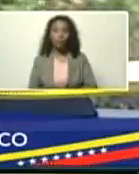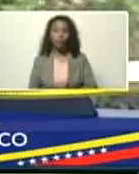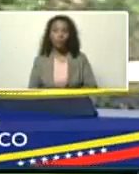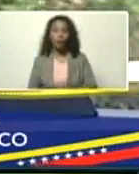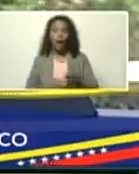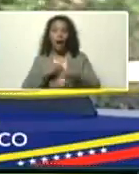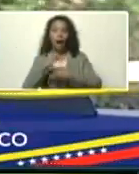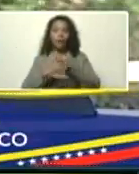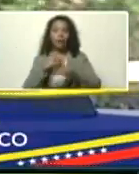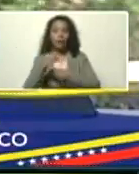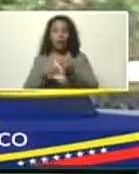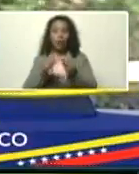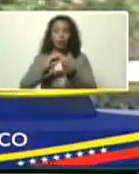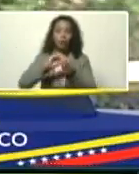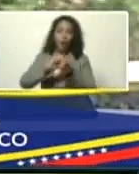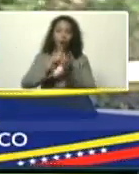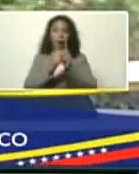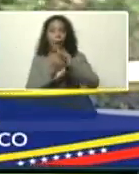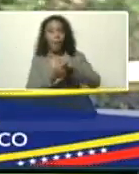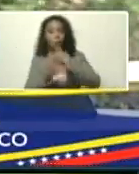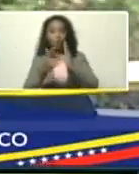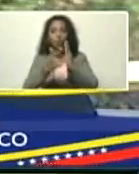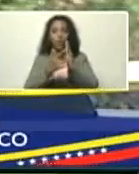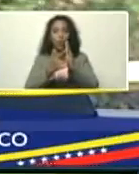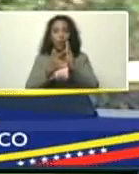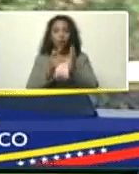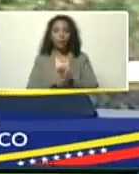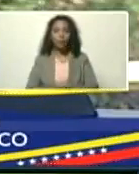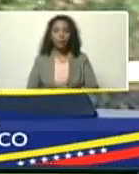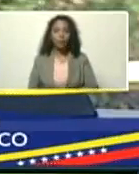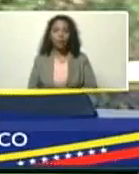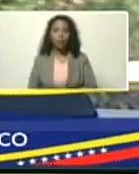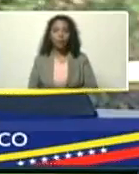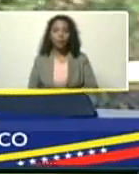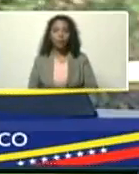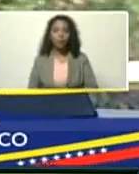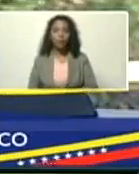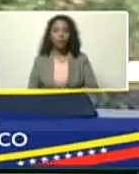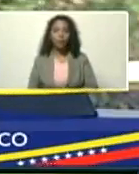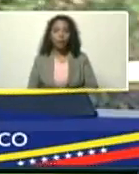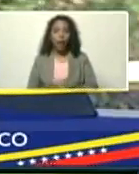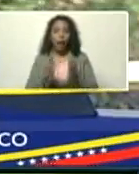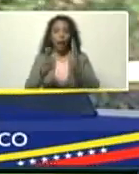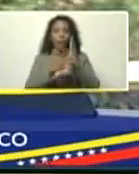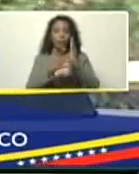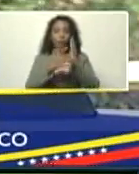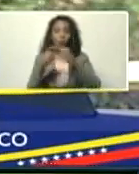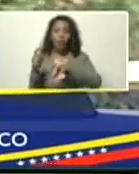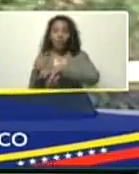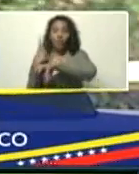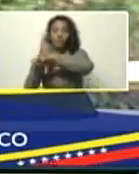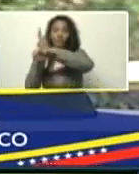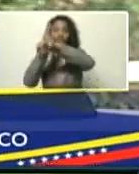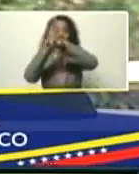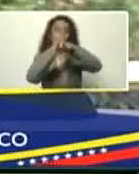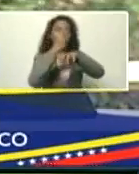adecuar, la tecnología, con la tecnología, de los drones, que hay,